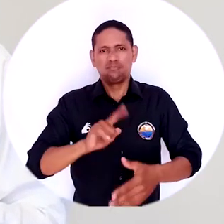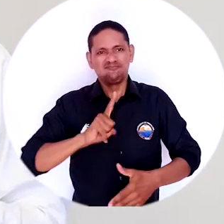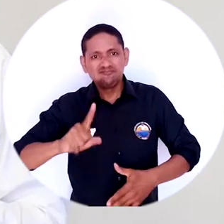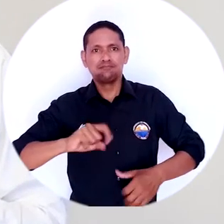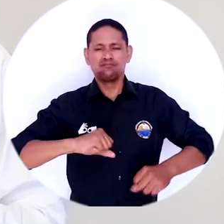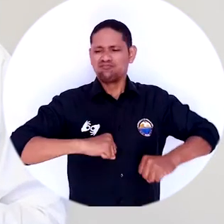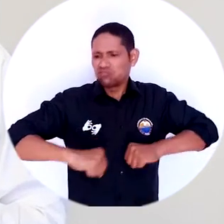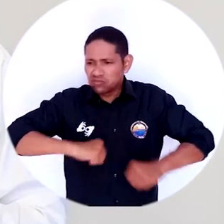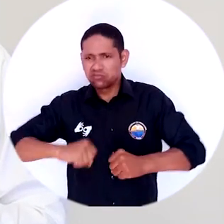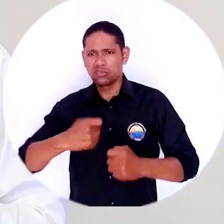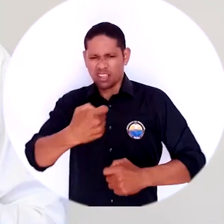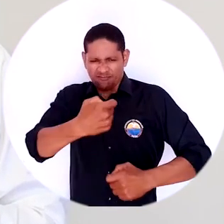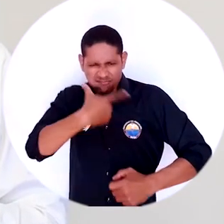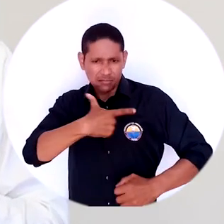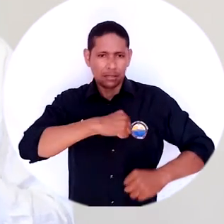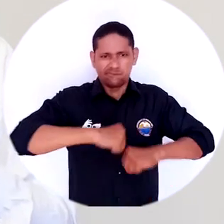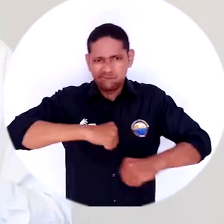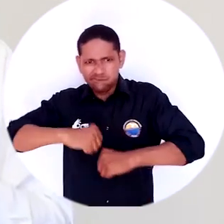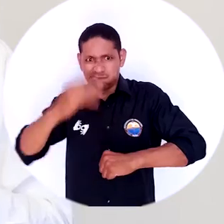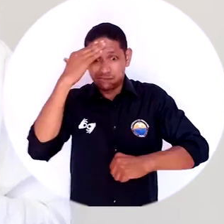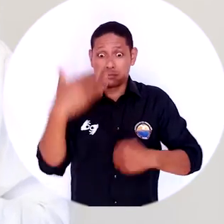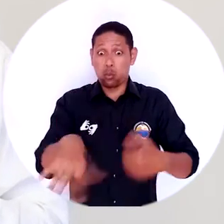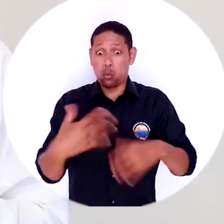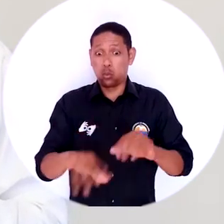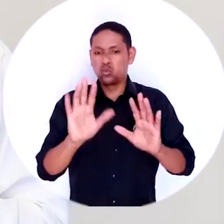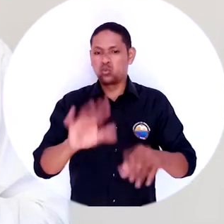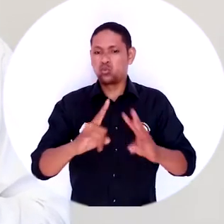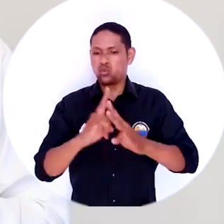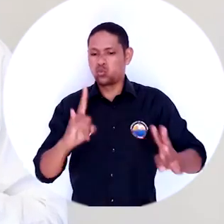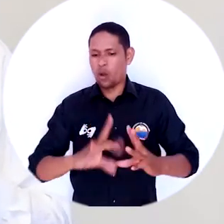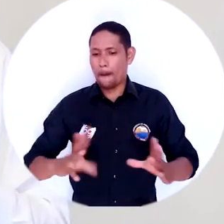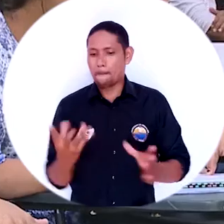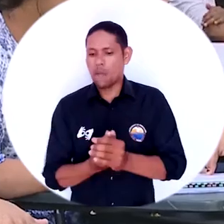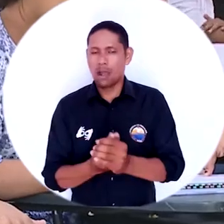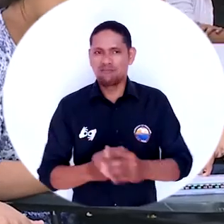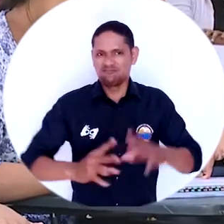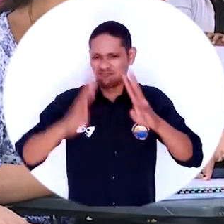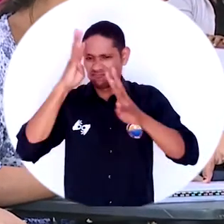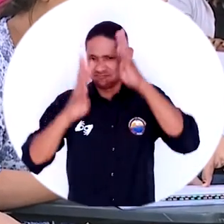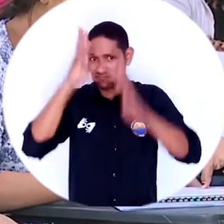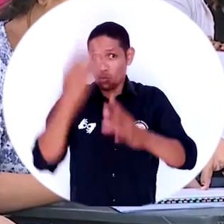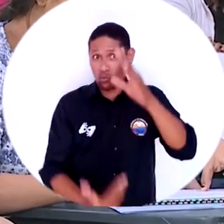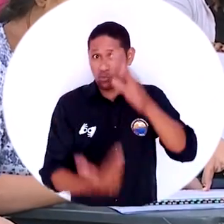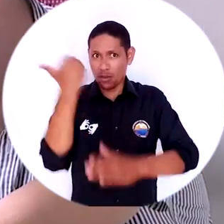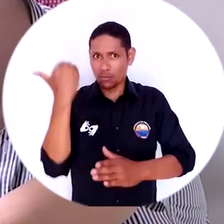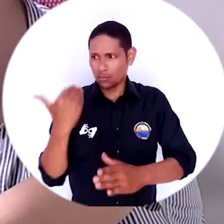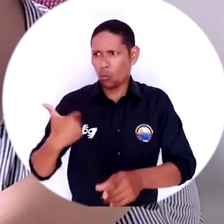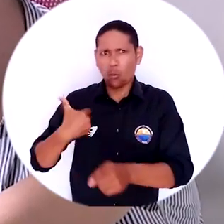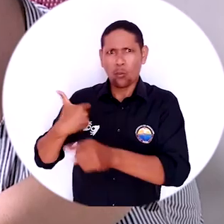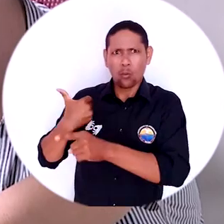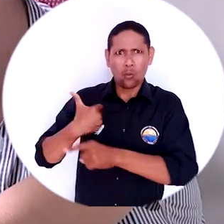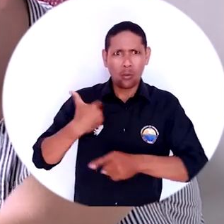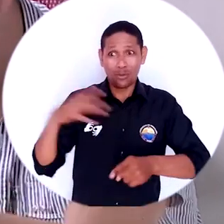motivación por seguir promoviendo una institución más incluyente e innovadora, serán mayores las oportunidades para los jóvenes de la región